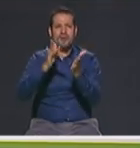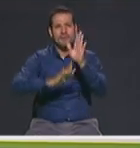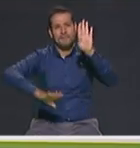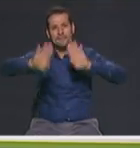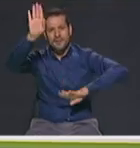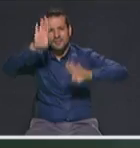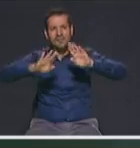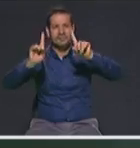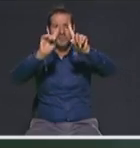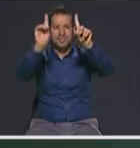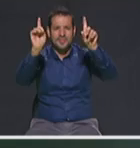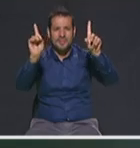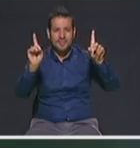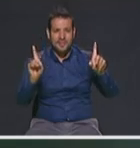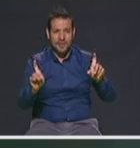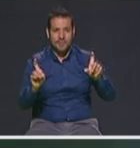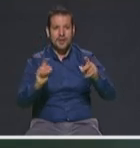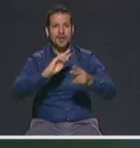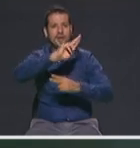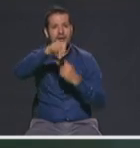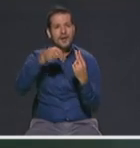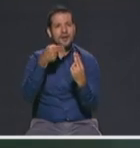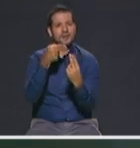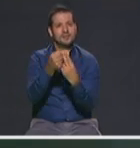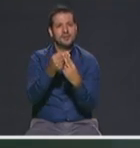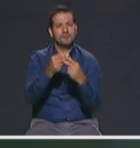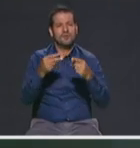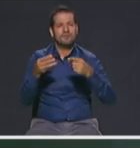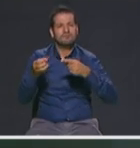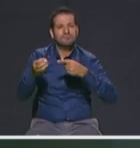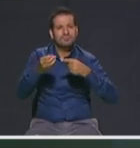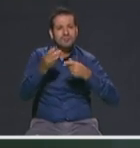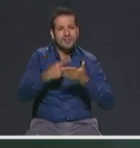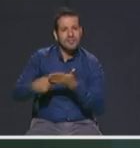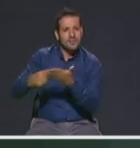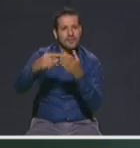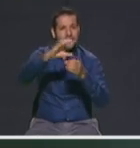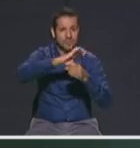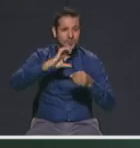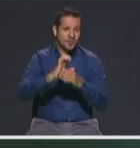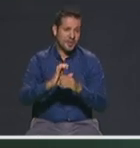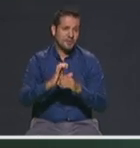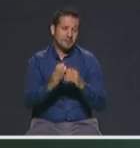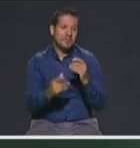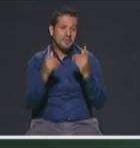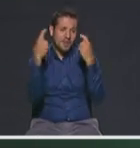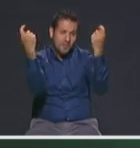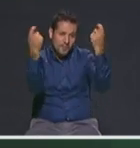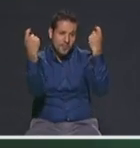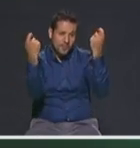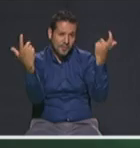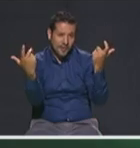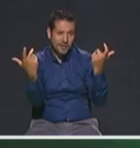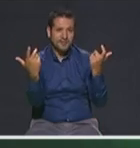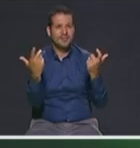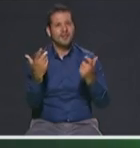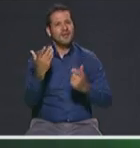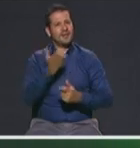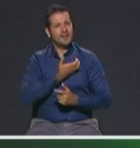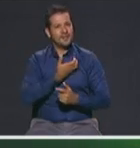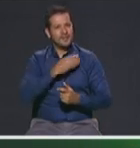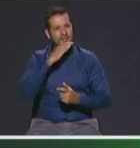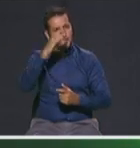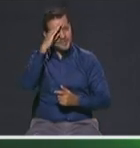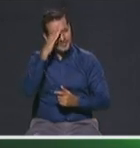y frente a los temas de ciudad usando el hashtag debate ciudadano vamos a hacer una primera pausa en este debate con los candidatos a la alcaldía de Medellín es muy